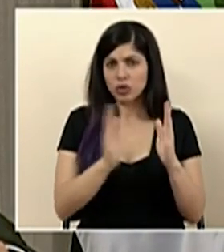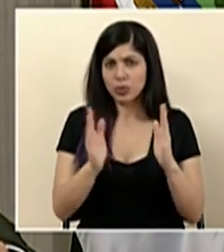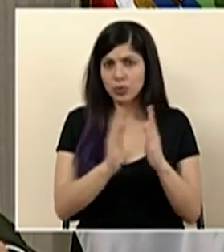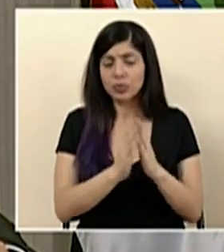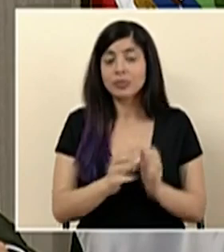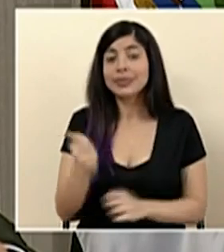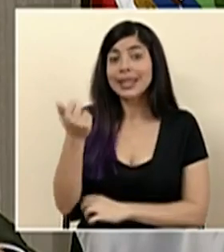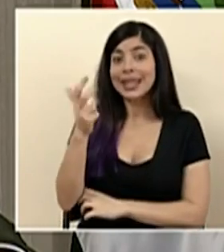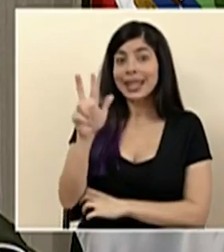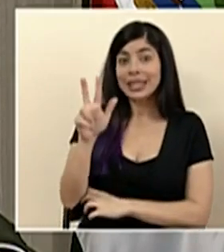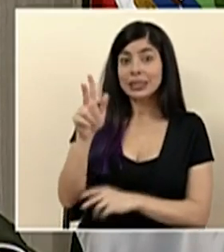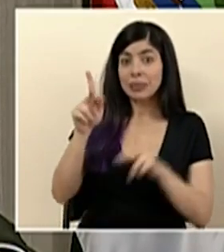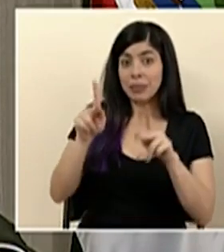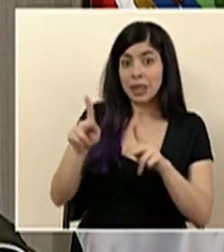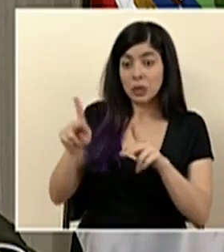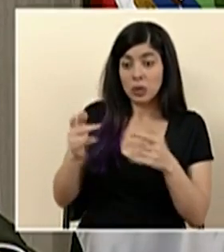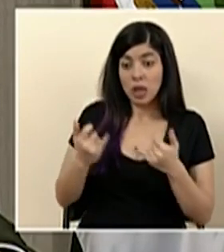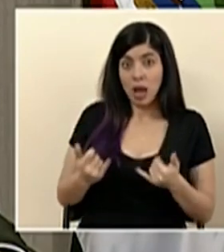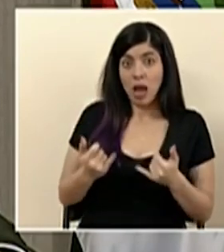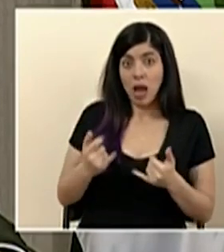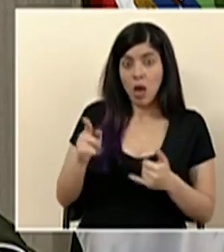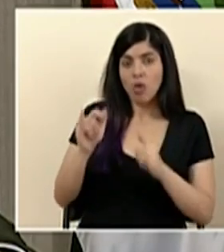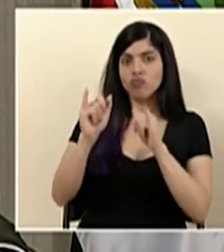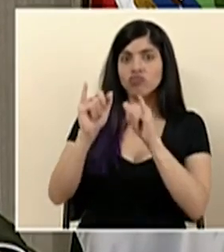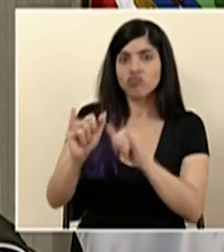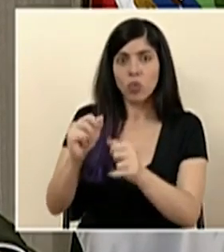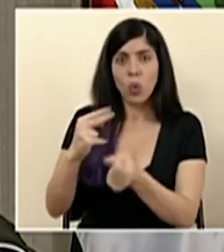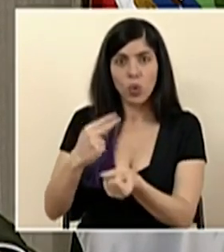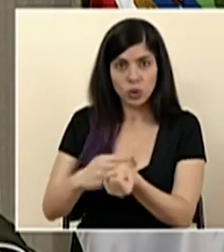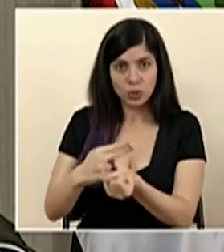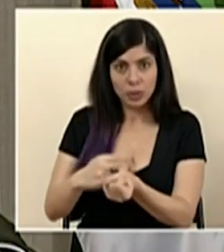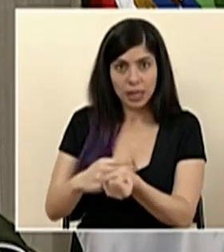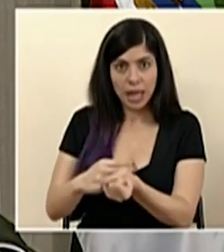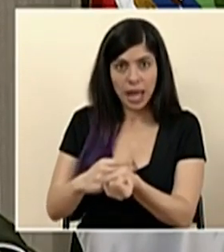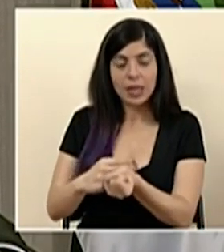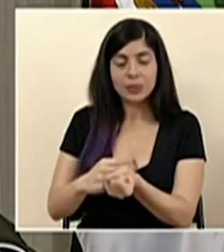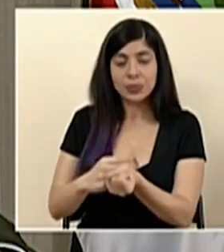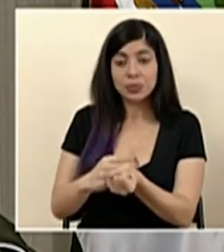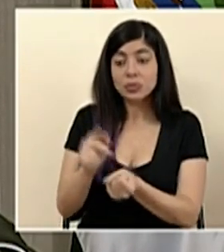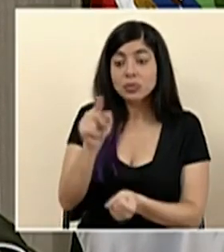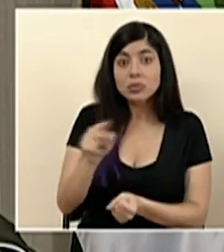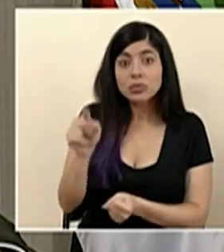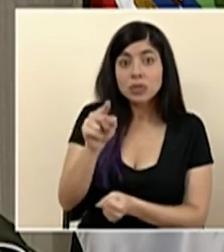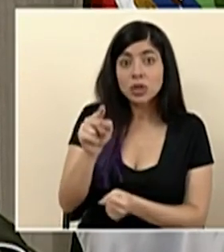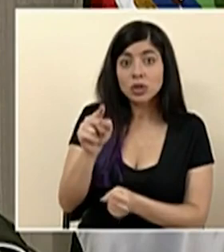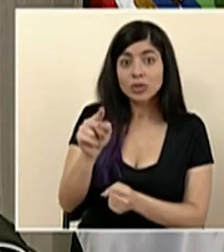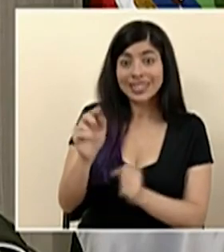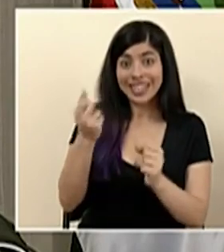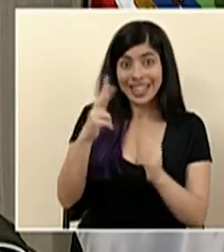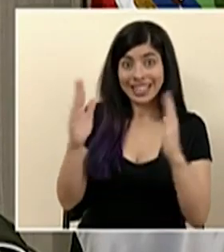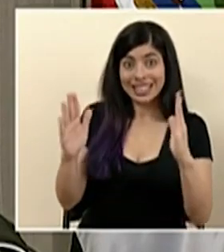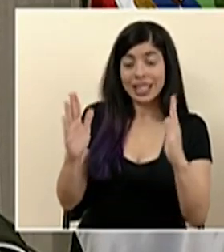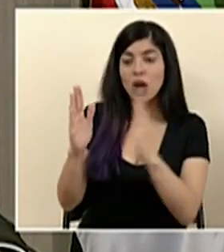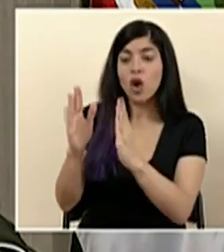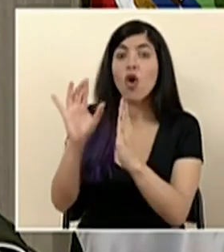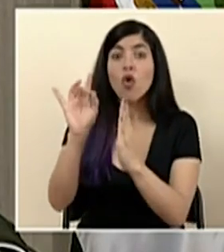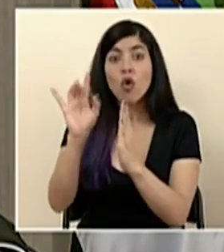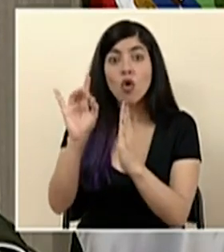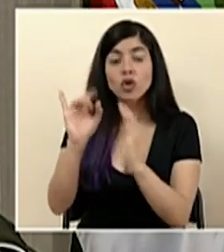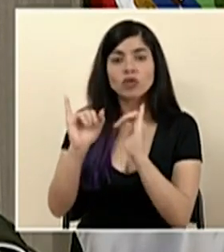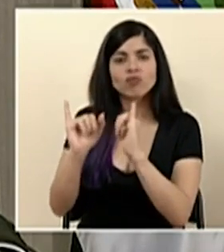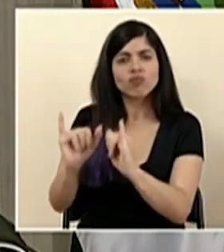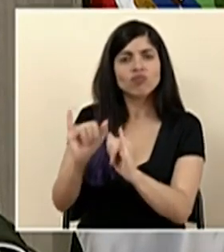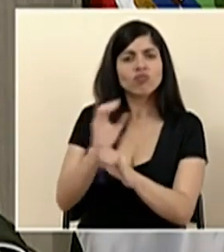13 personas en este momento se encuentran hospitalizadas, de las cuales 8 de ellas se encuentran en unidad de